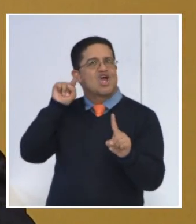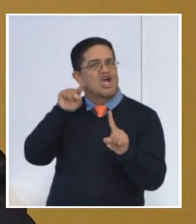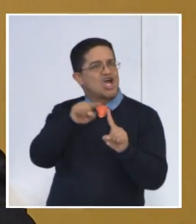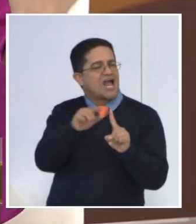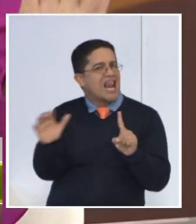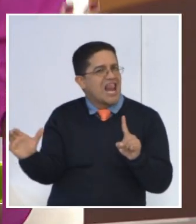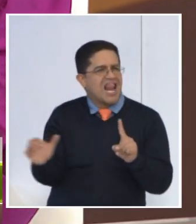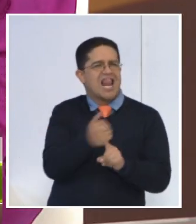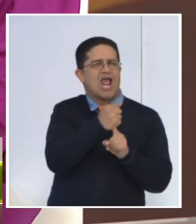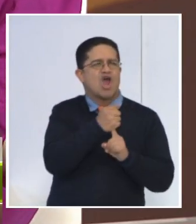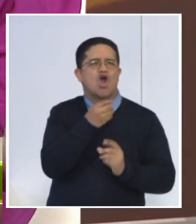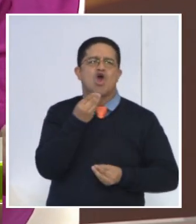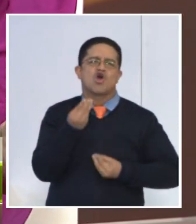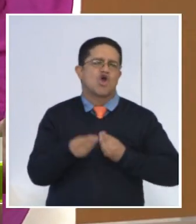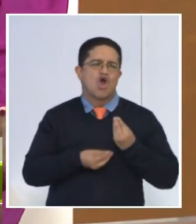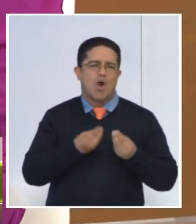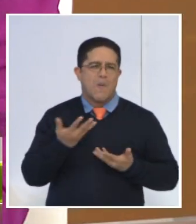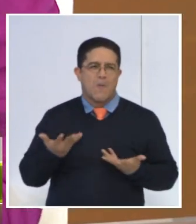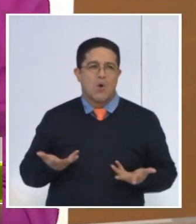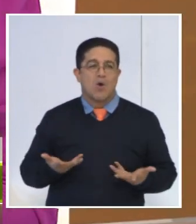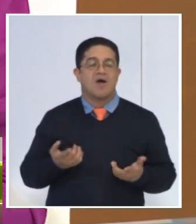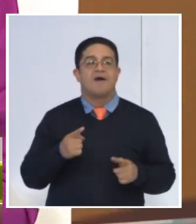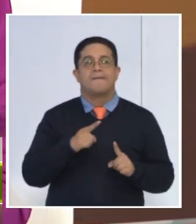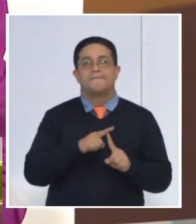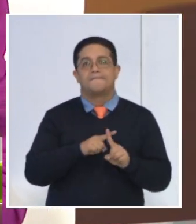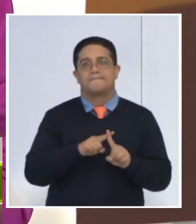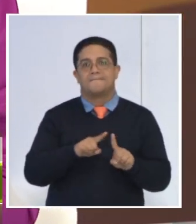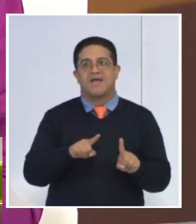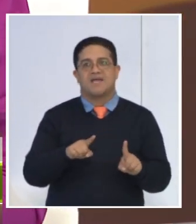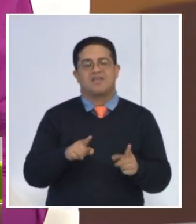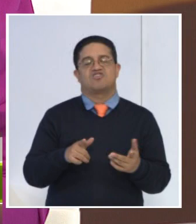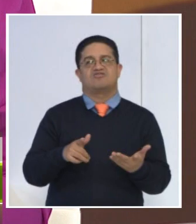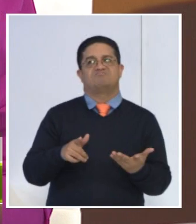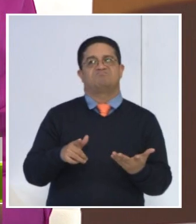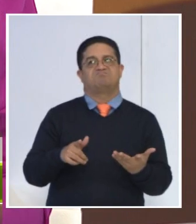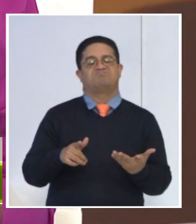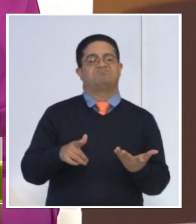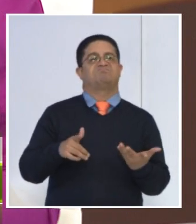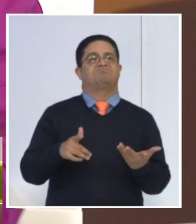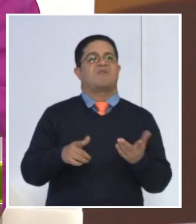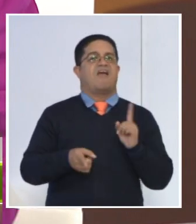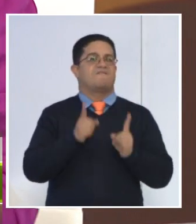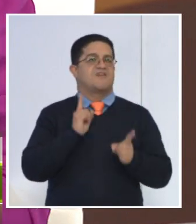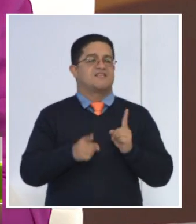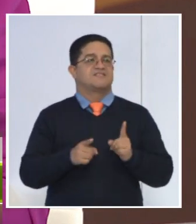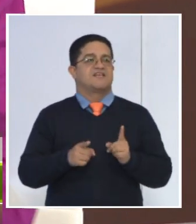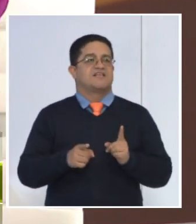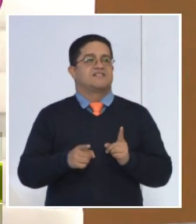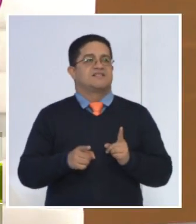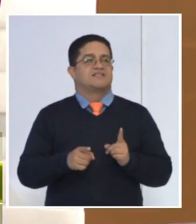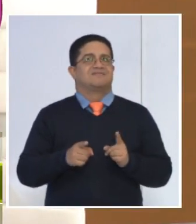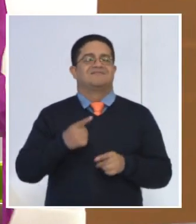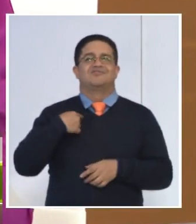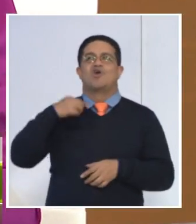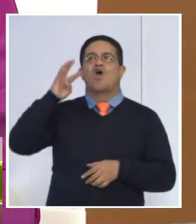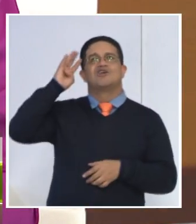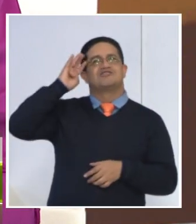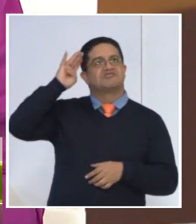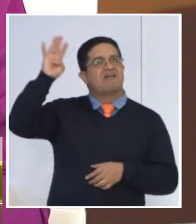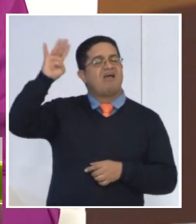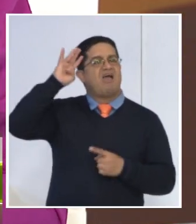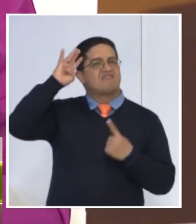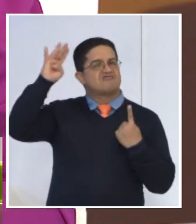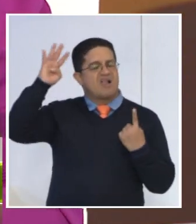cosas a través de ese estilo que yo tengo. Pero de repente eres más realista y de repente llevarte a soñar simplemente,